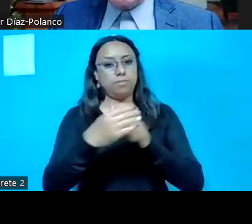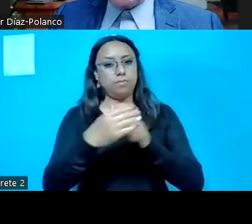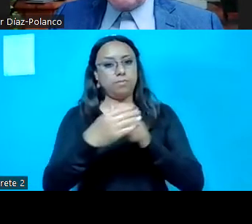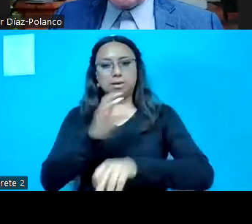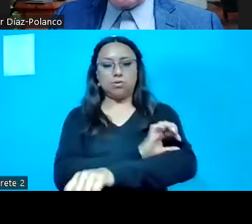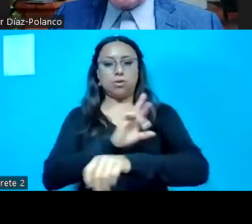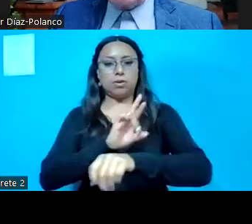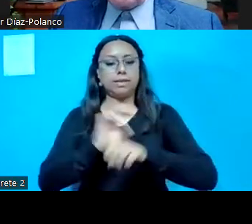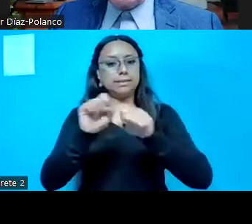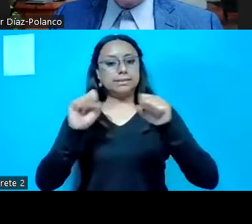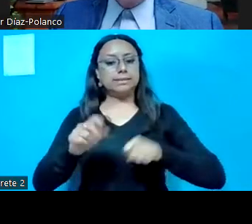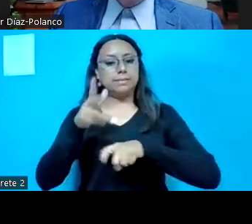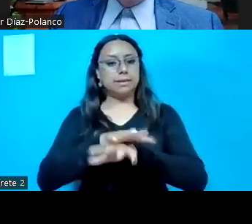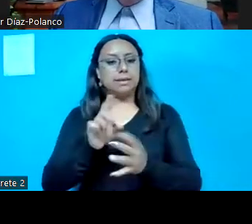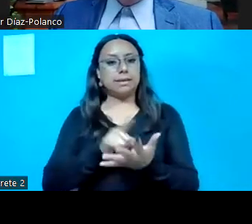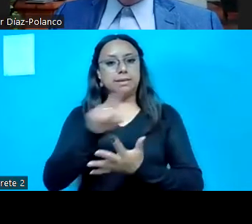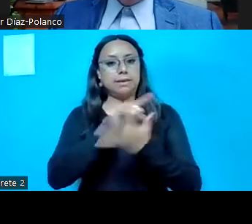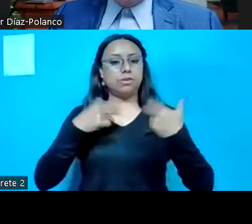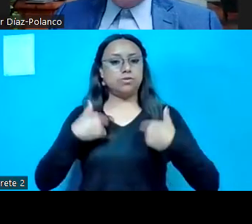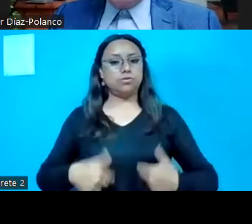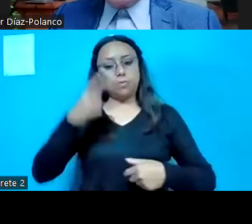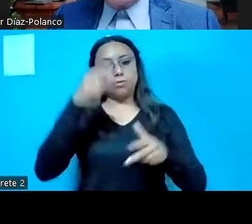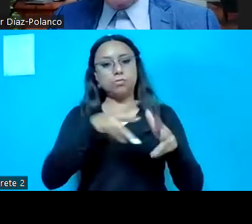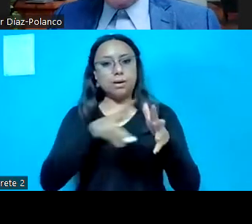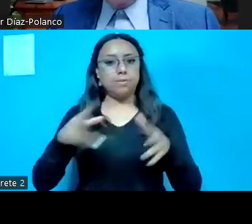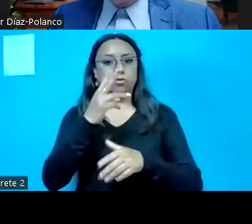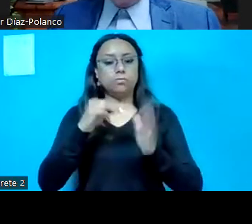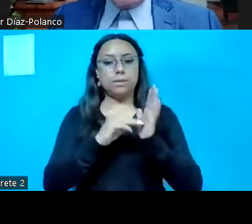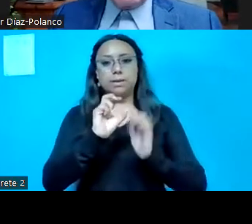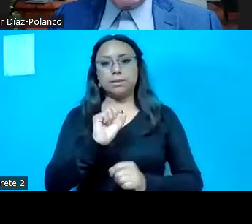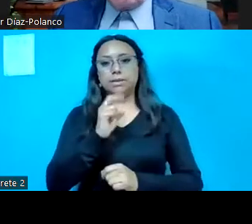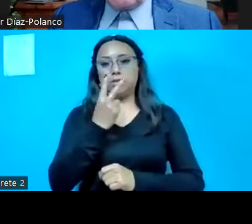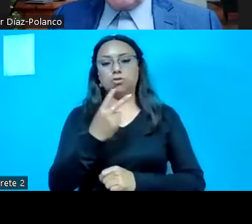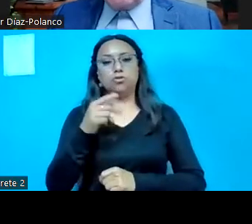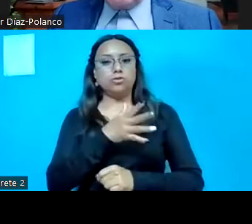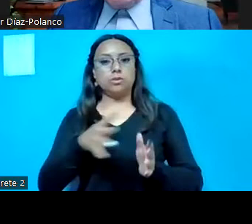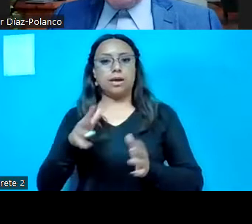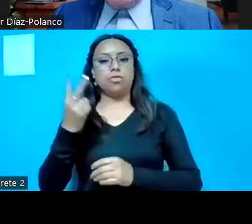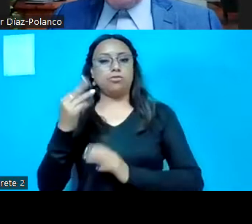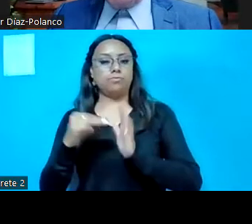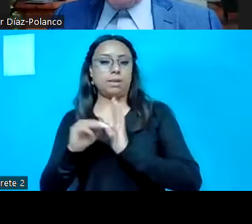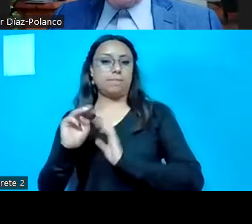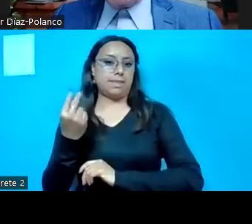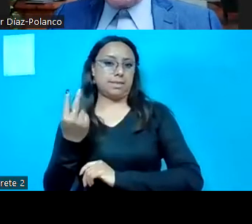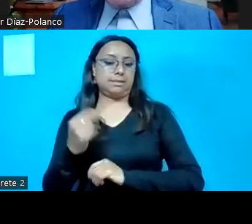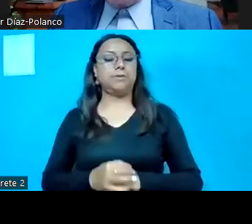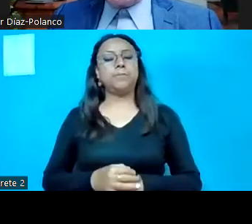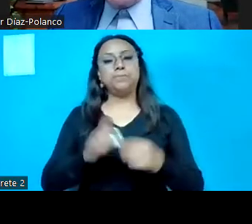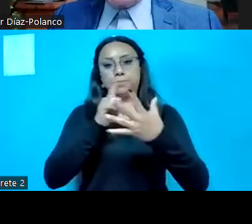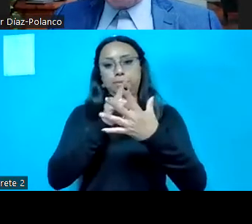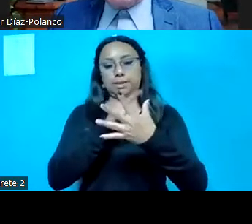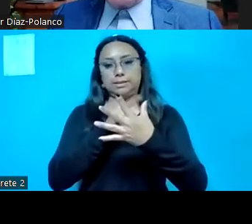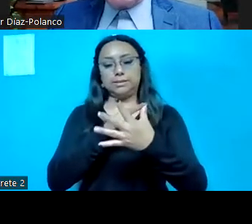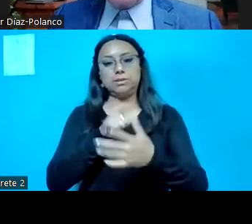de derechos humanos para el periodo dos mil veintidós, dos mil veinticinco, y en quinto lugar, solicita